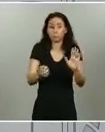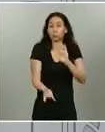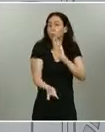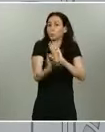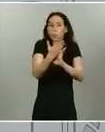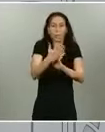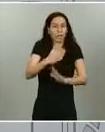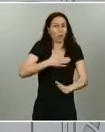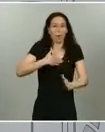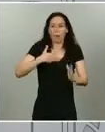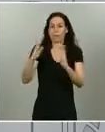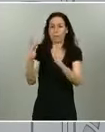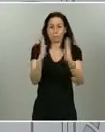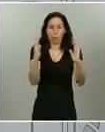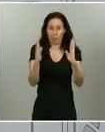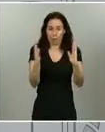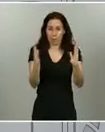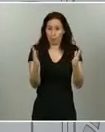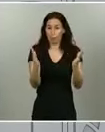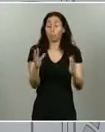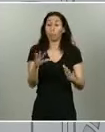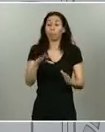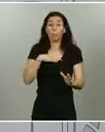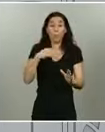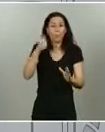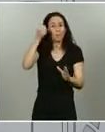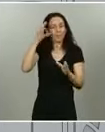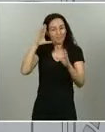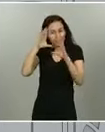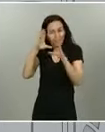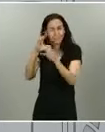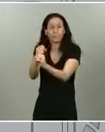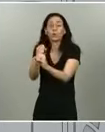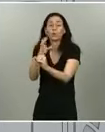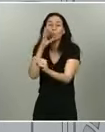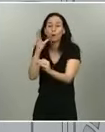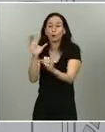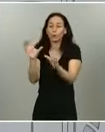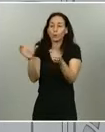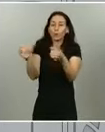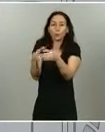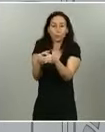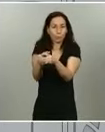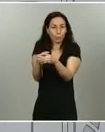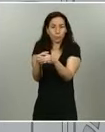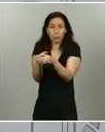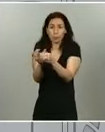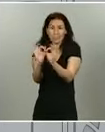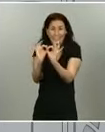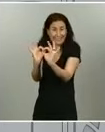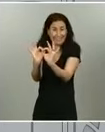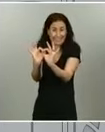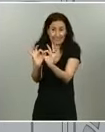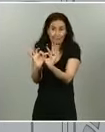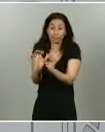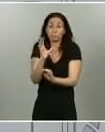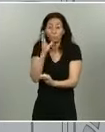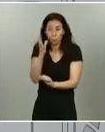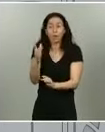brotes locales, alguna de esas agrupaciones de casos locales de las que sí que tenemos información.